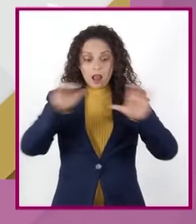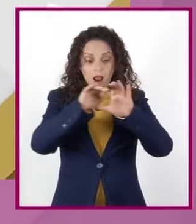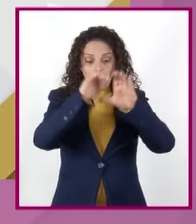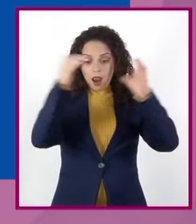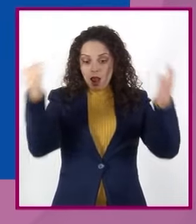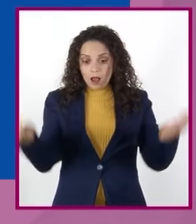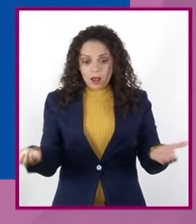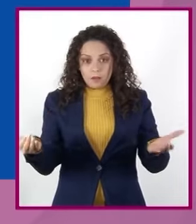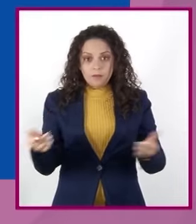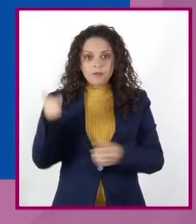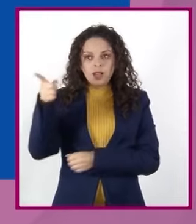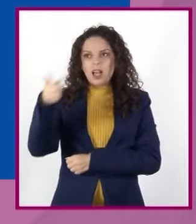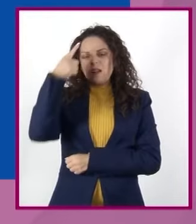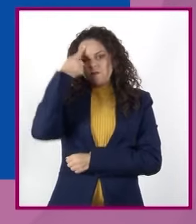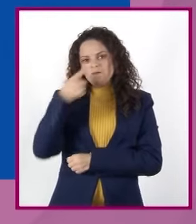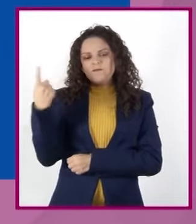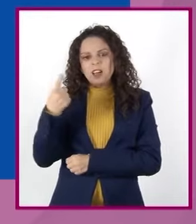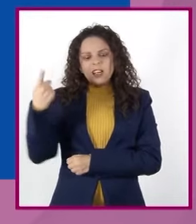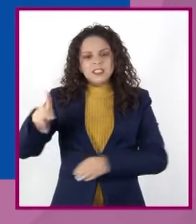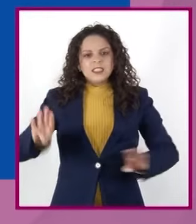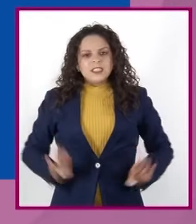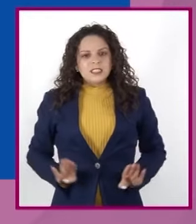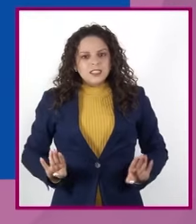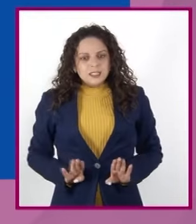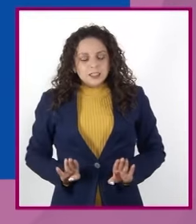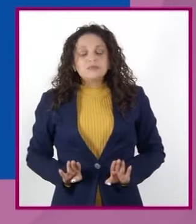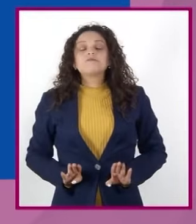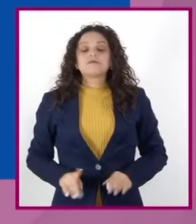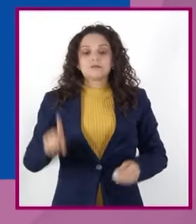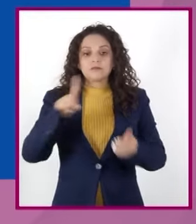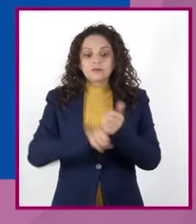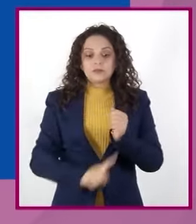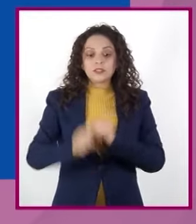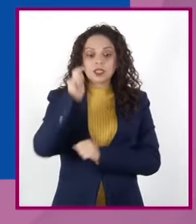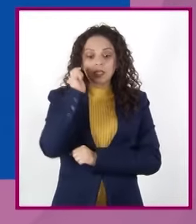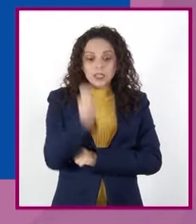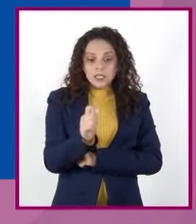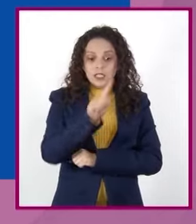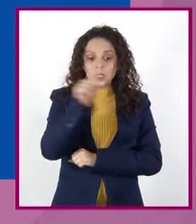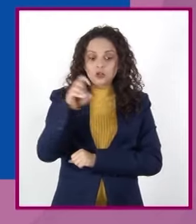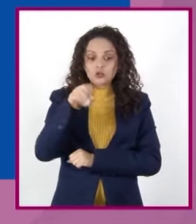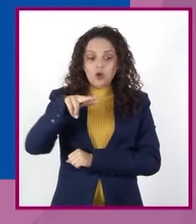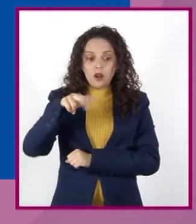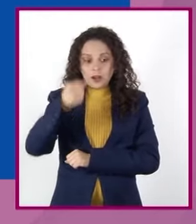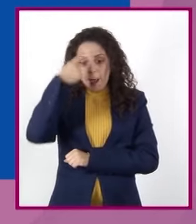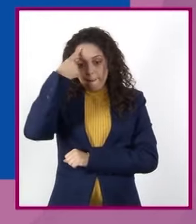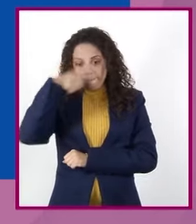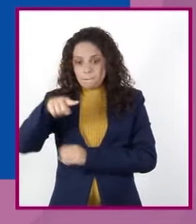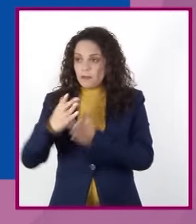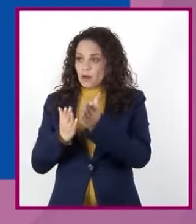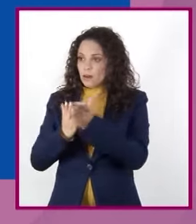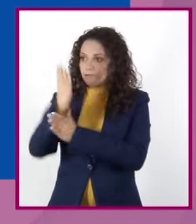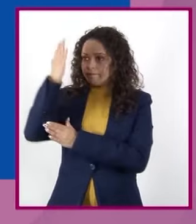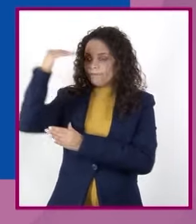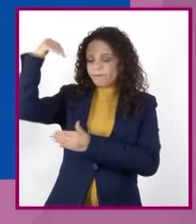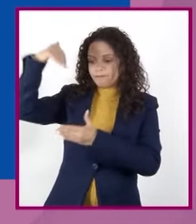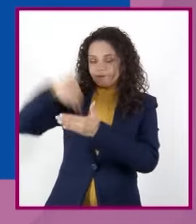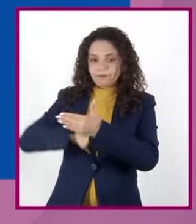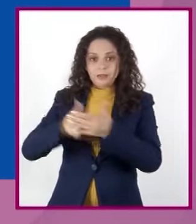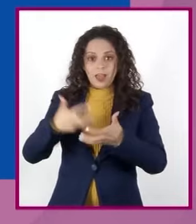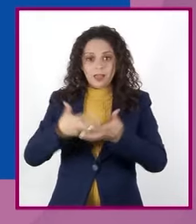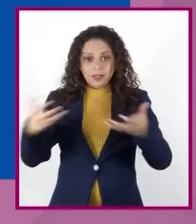Su principal característica es que representa la zona de transición entre la atmósfera de la Tierra y el espacio exterior.